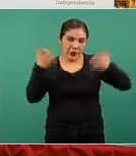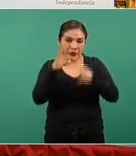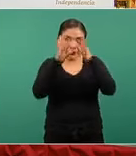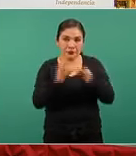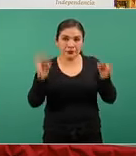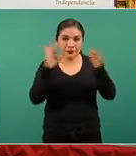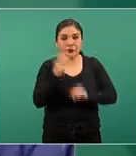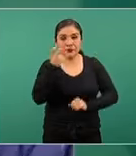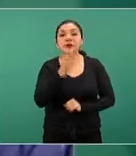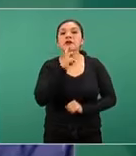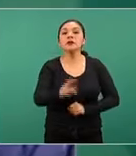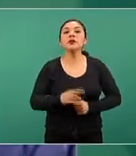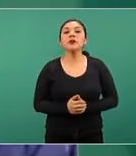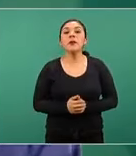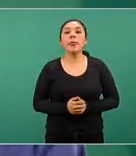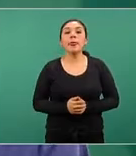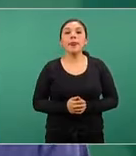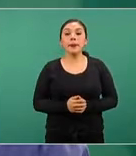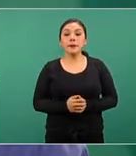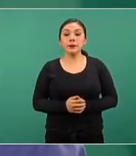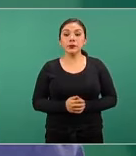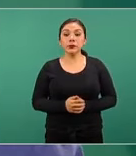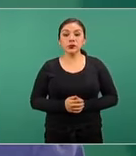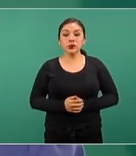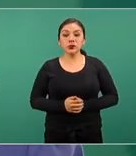estos resultados y cómo funciona.